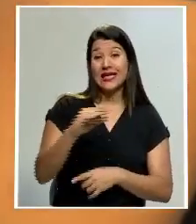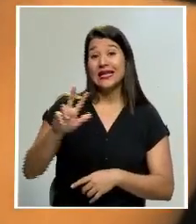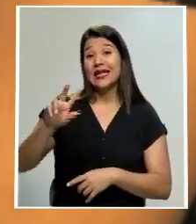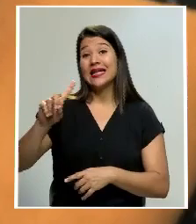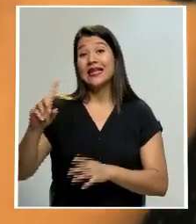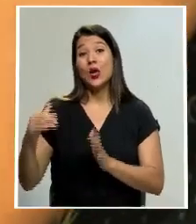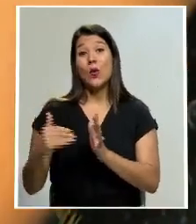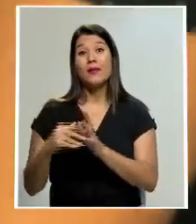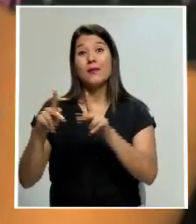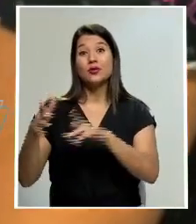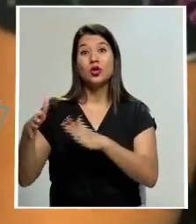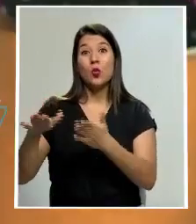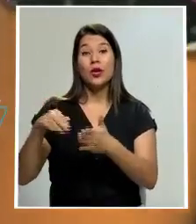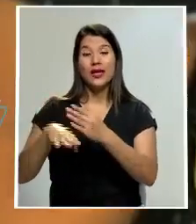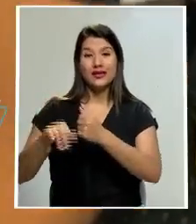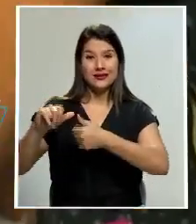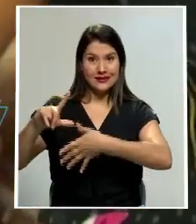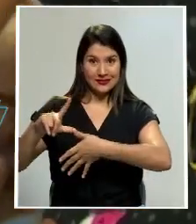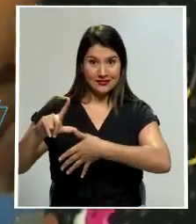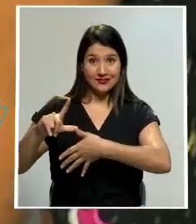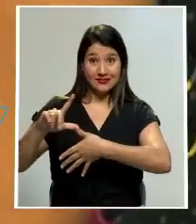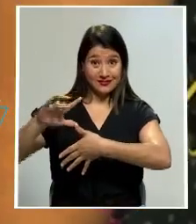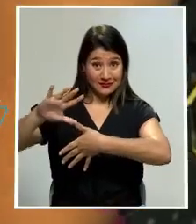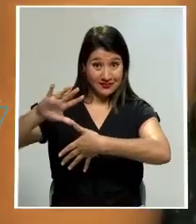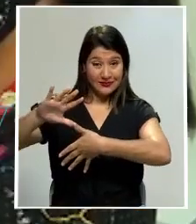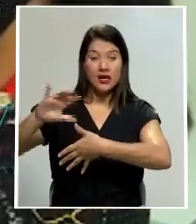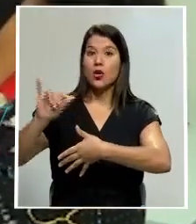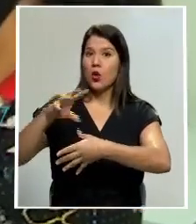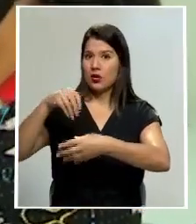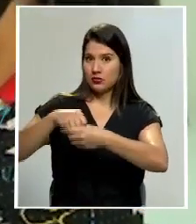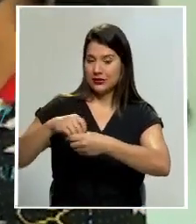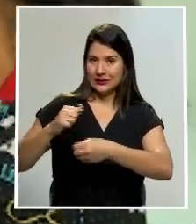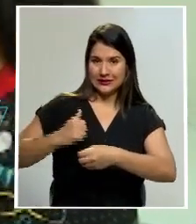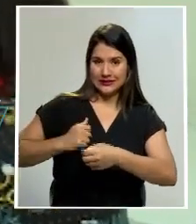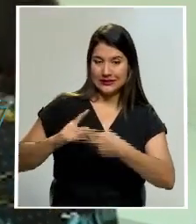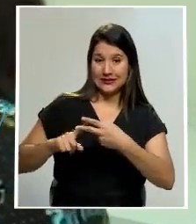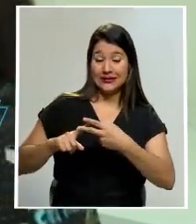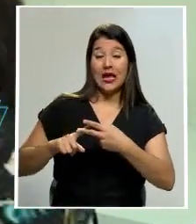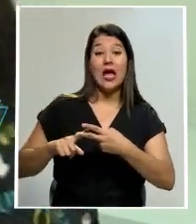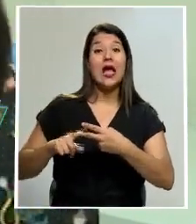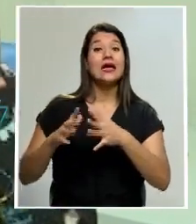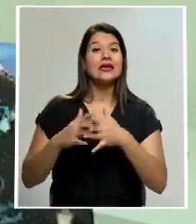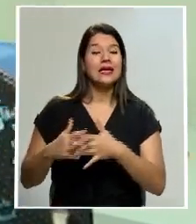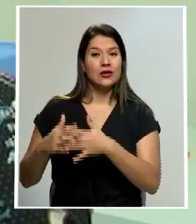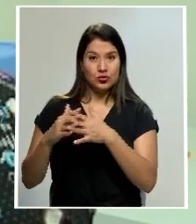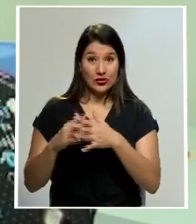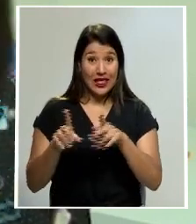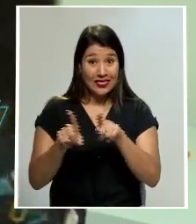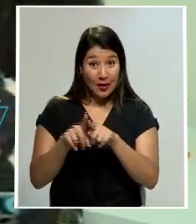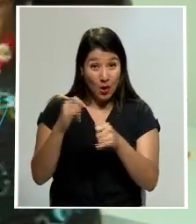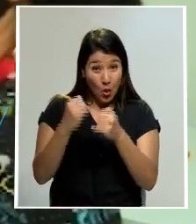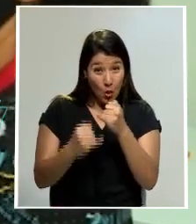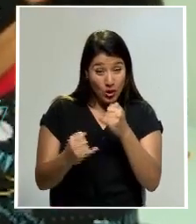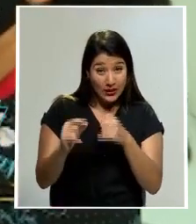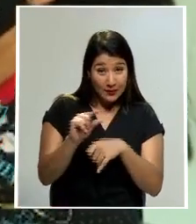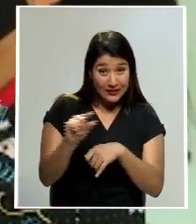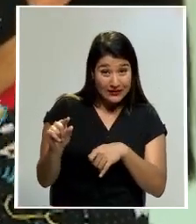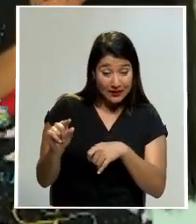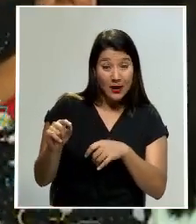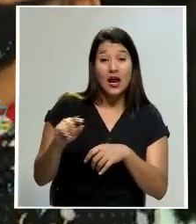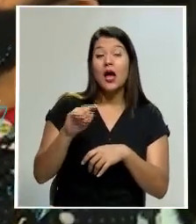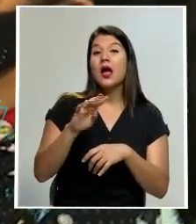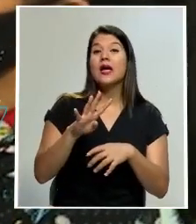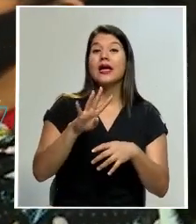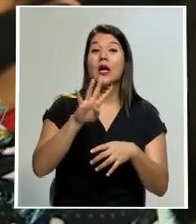muertes en las américas incluidos los Estados Unidos y Canadá además en las últimas semanas cuatro de los cinco países con mayor